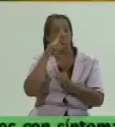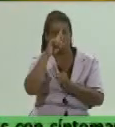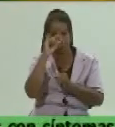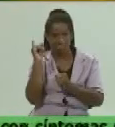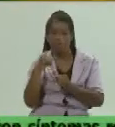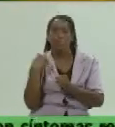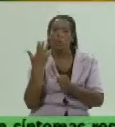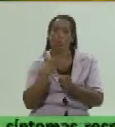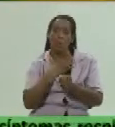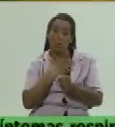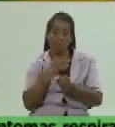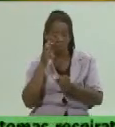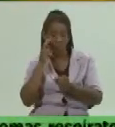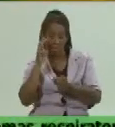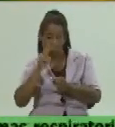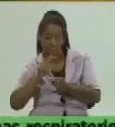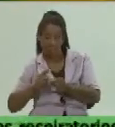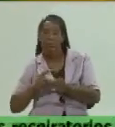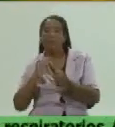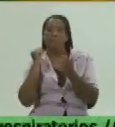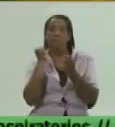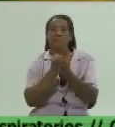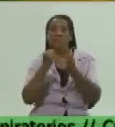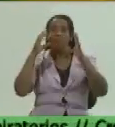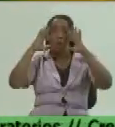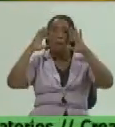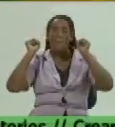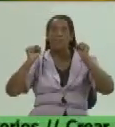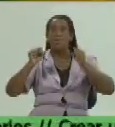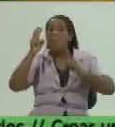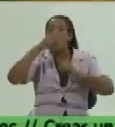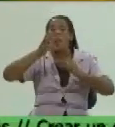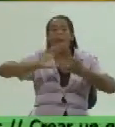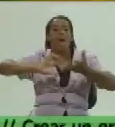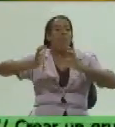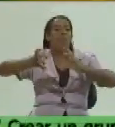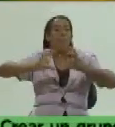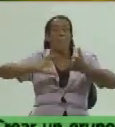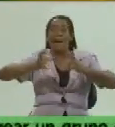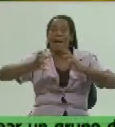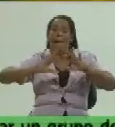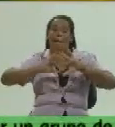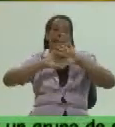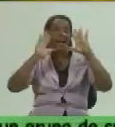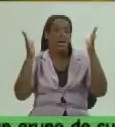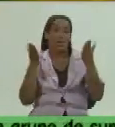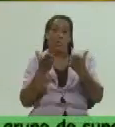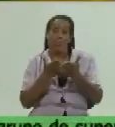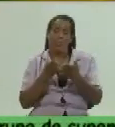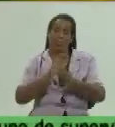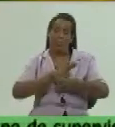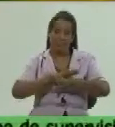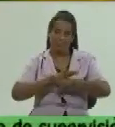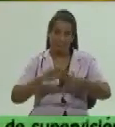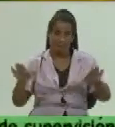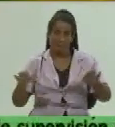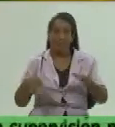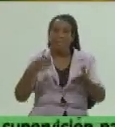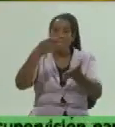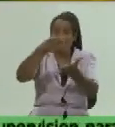bueno yo creo que eso tiene que haber comprensión y estamos buscándole todas las fórmulas para que todo eso se vincule a la agricultura urbana y esos puntos también pagando